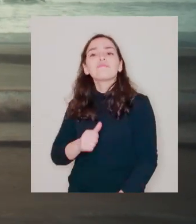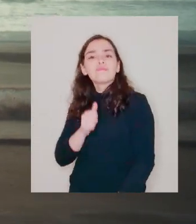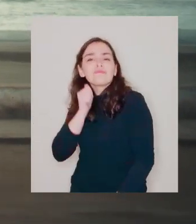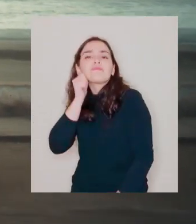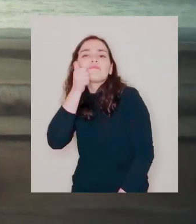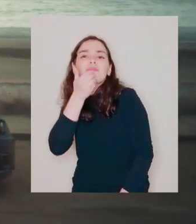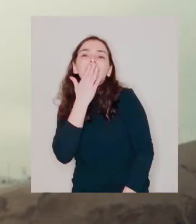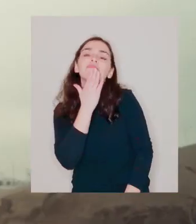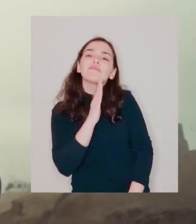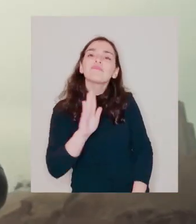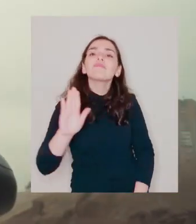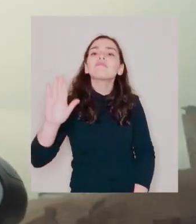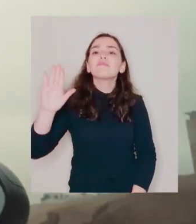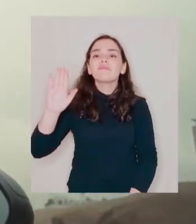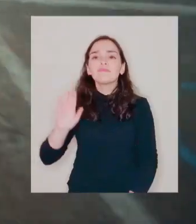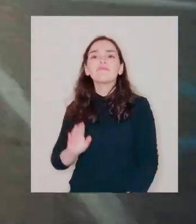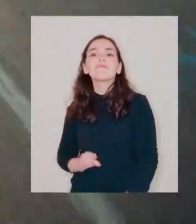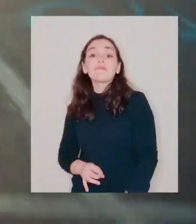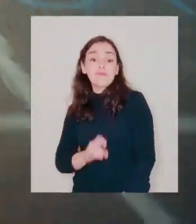prueba